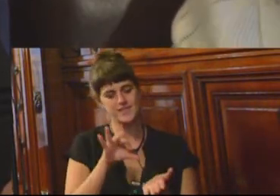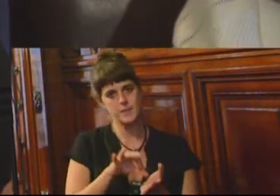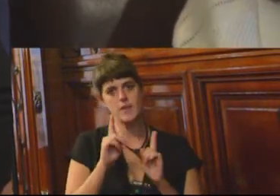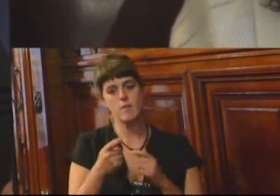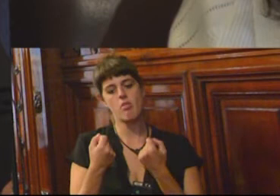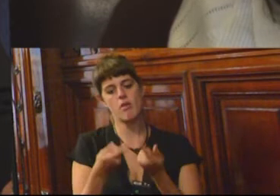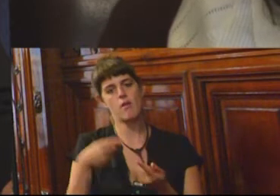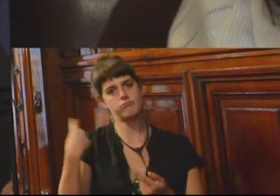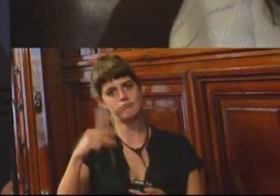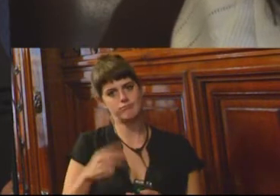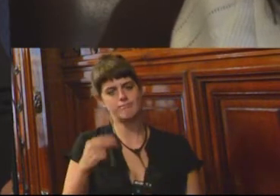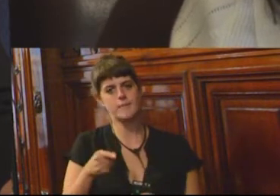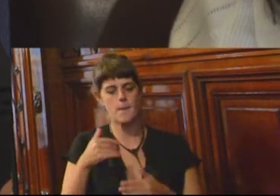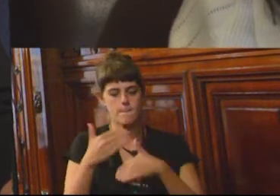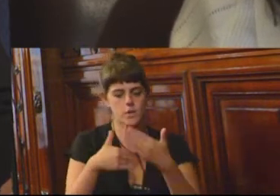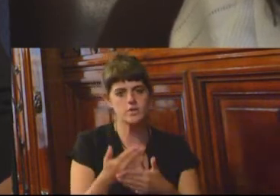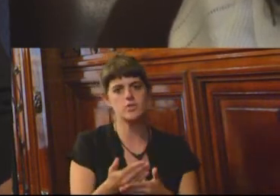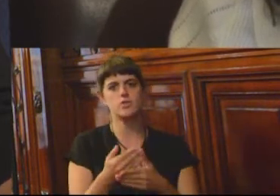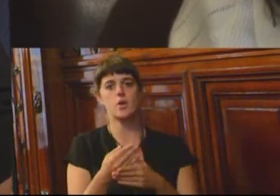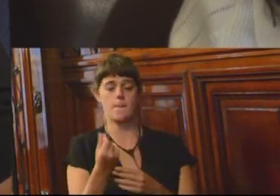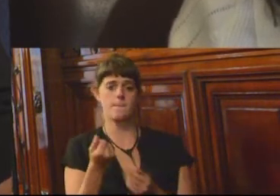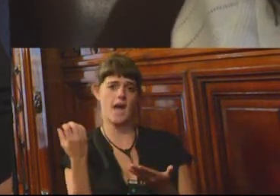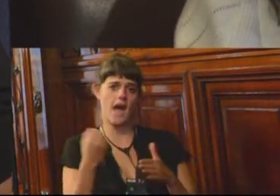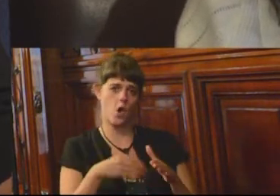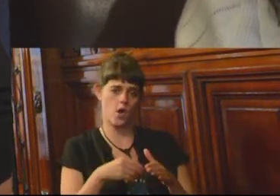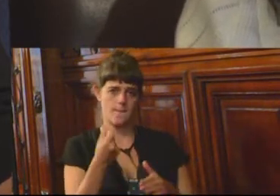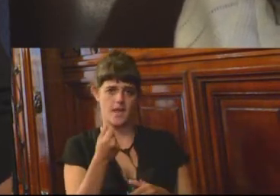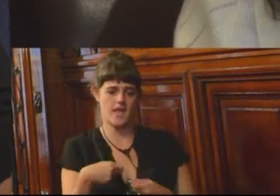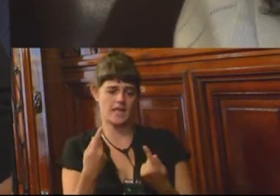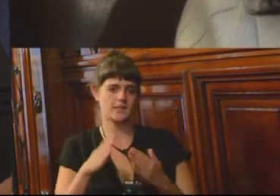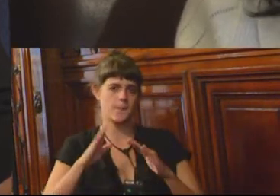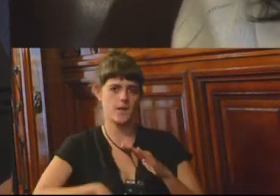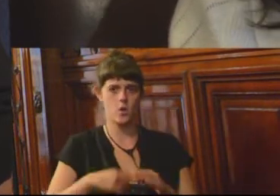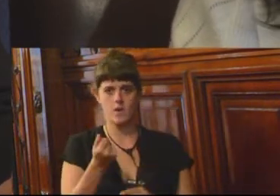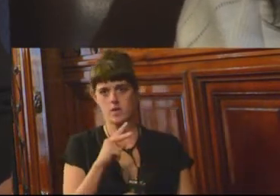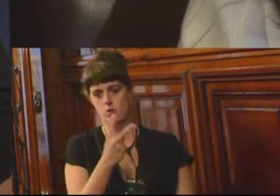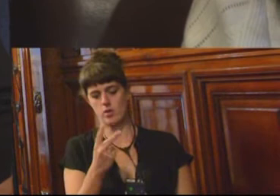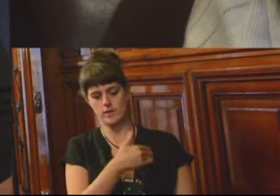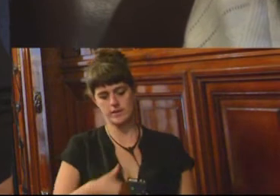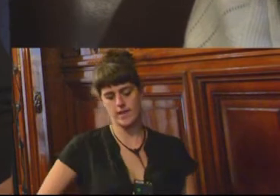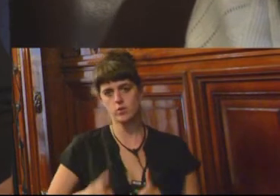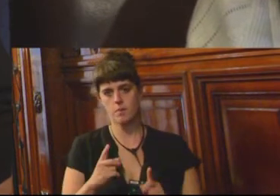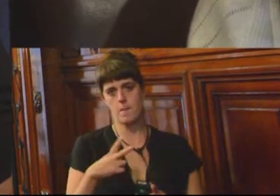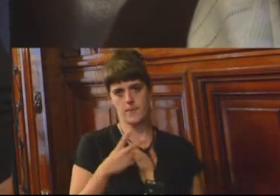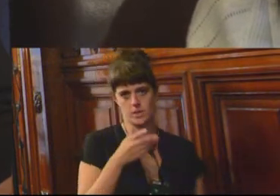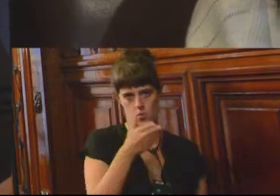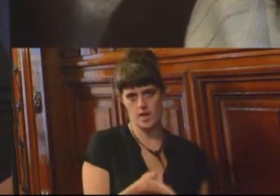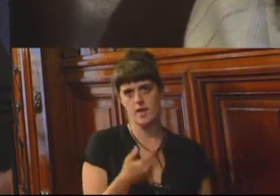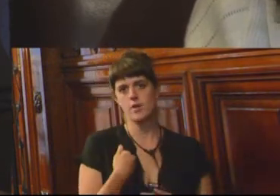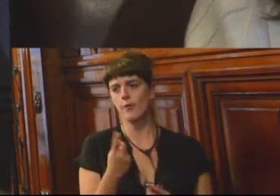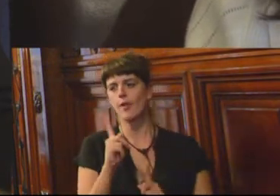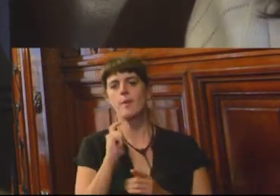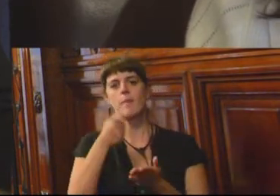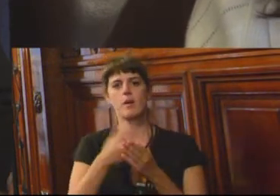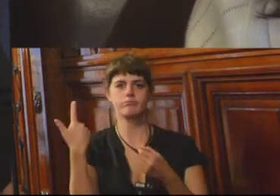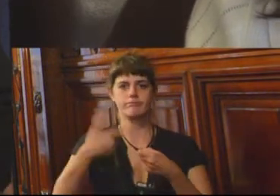proceso, evitando reprogramaciones y ahorra en costos económicos, tanto para los particulares como para el Estado, vehículos, custodias, combustibles, alimentos y